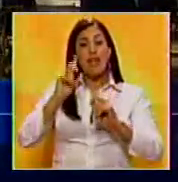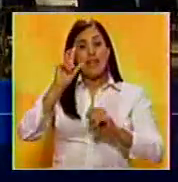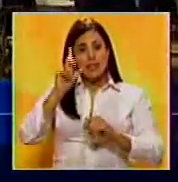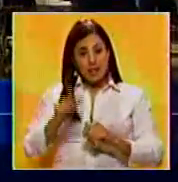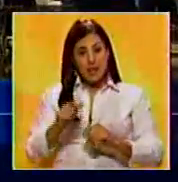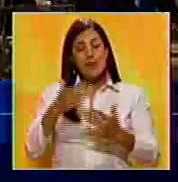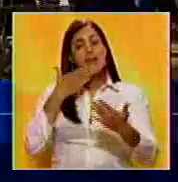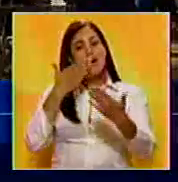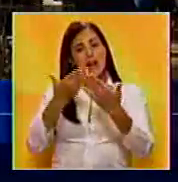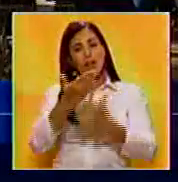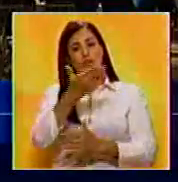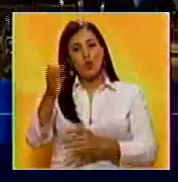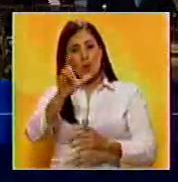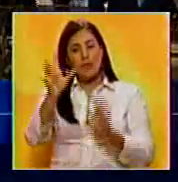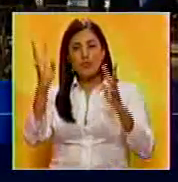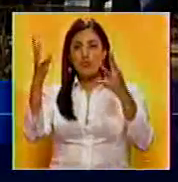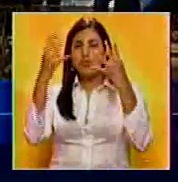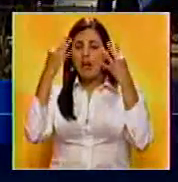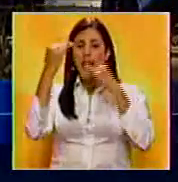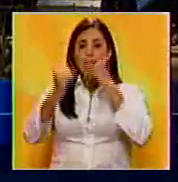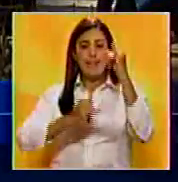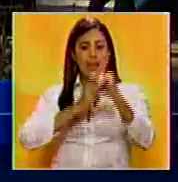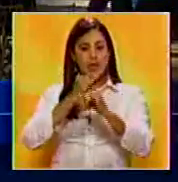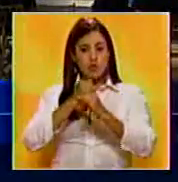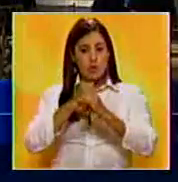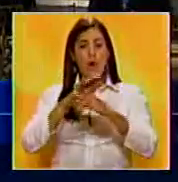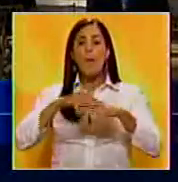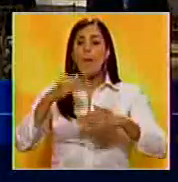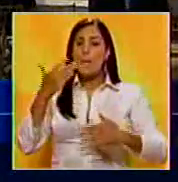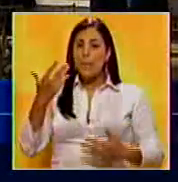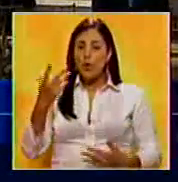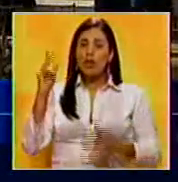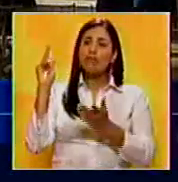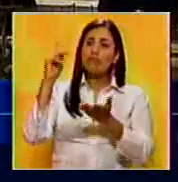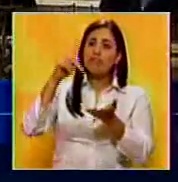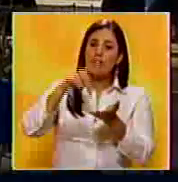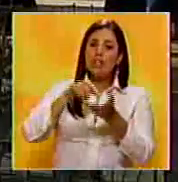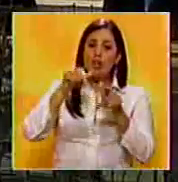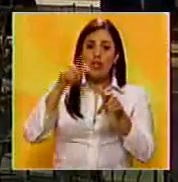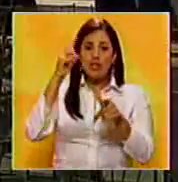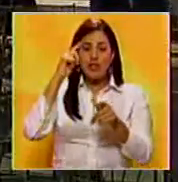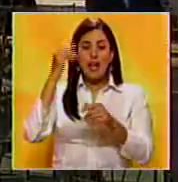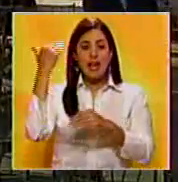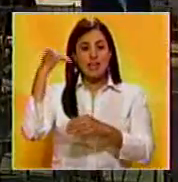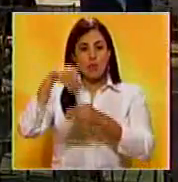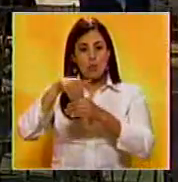mismo tiempo, agradeció a los observadores internacionales, quienes estuvieron presentes en la jornada electoral.